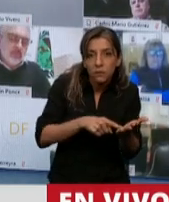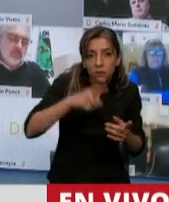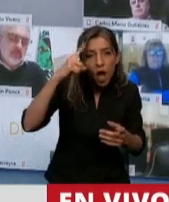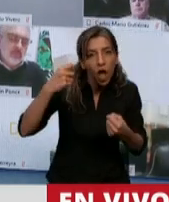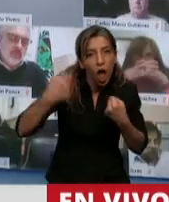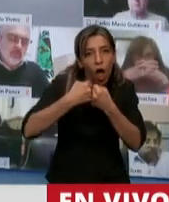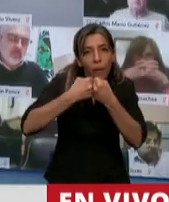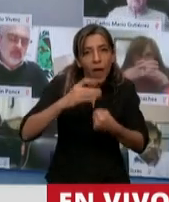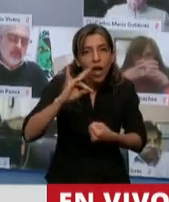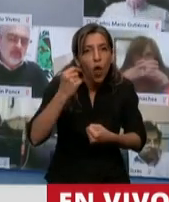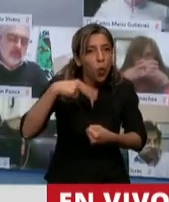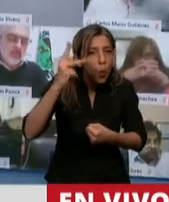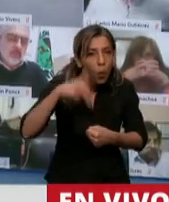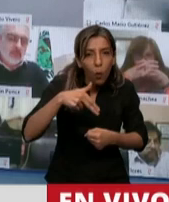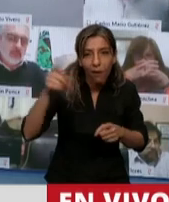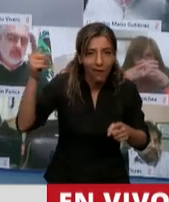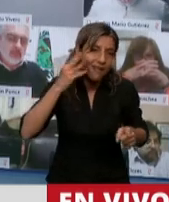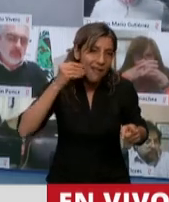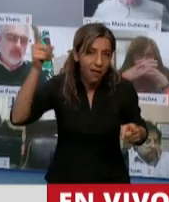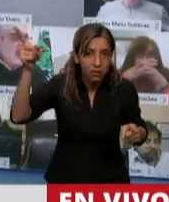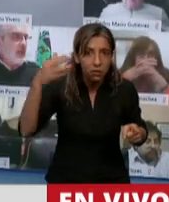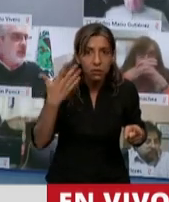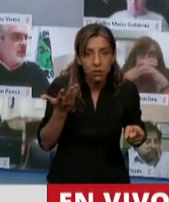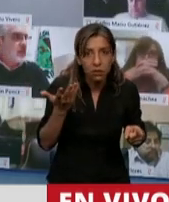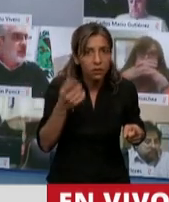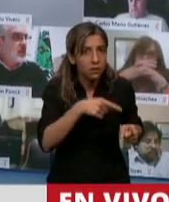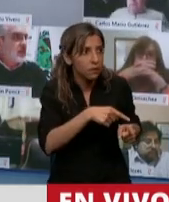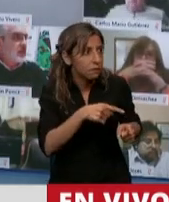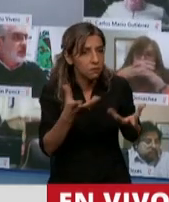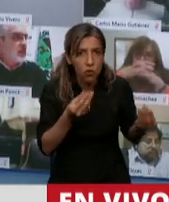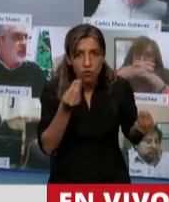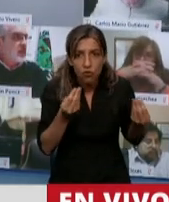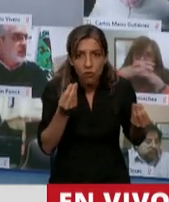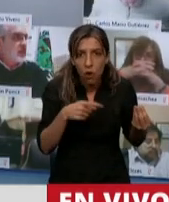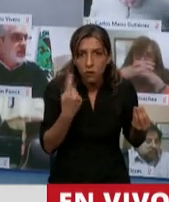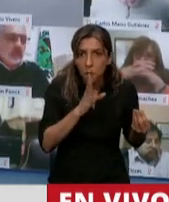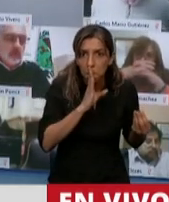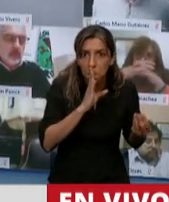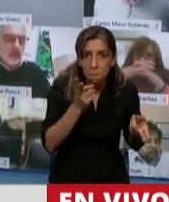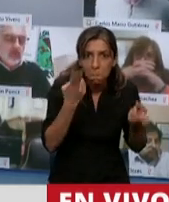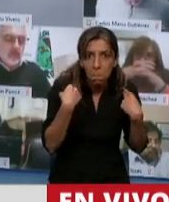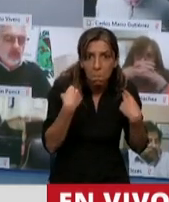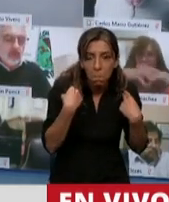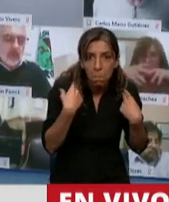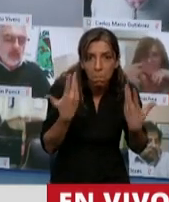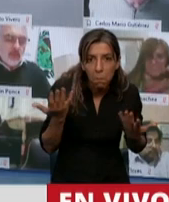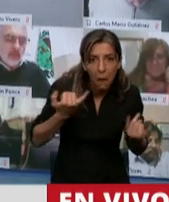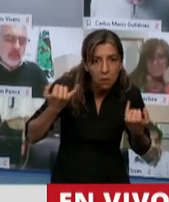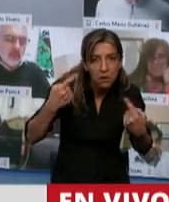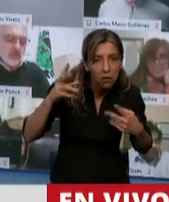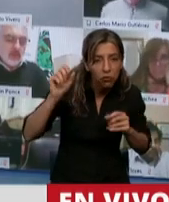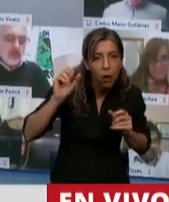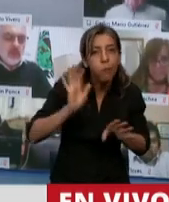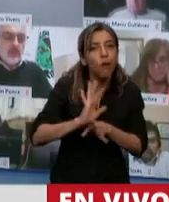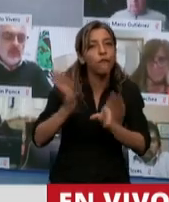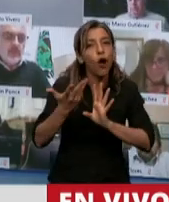Inglaterra y que ante el Reino Unido y que solamente nos ha deteriorado en